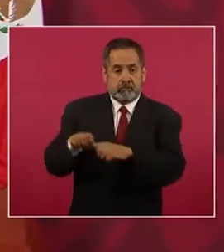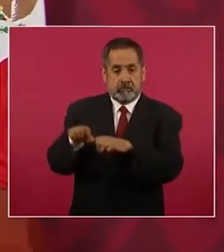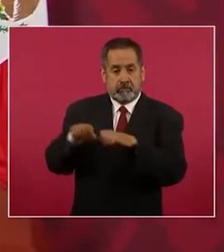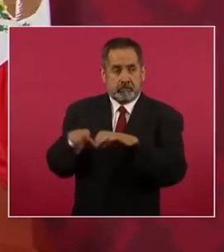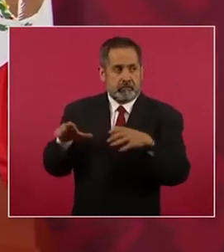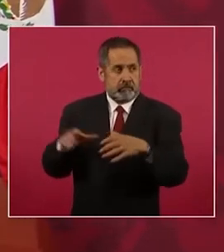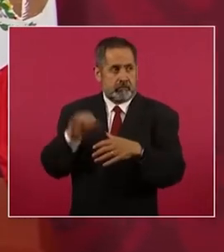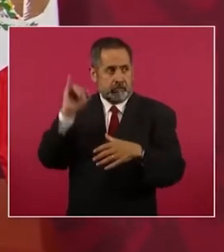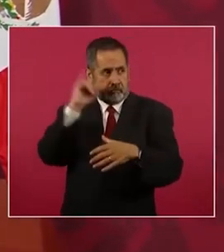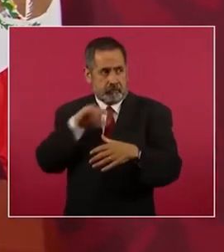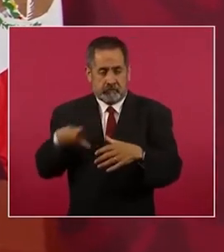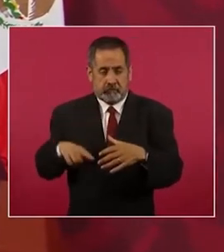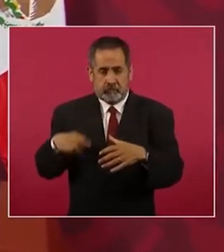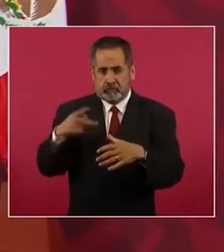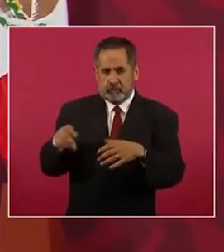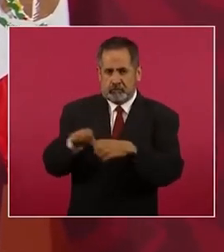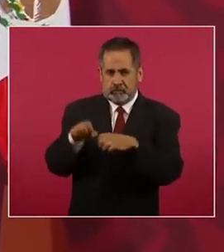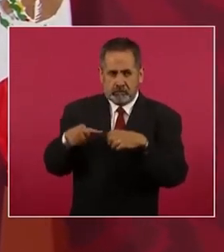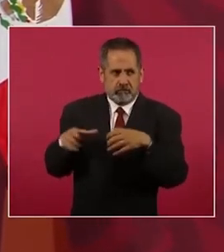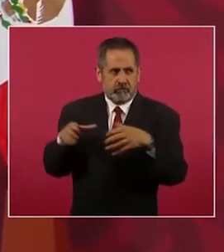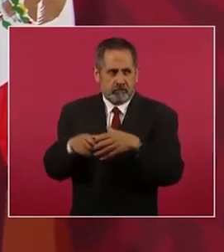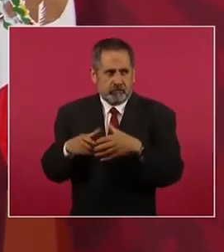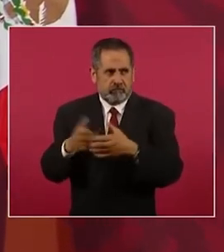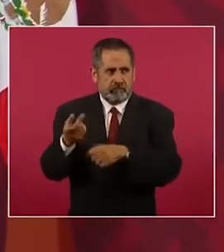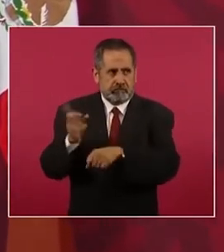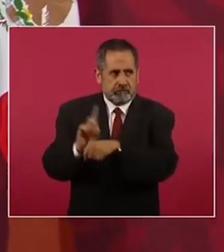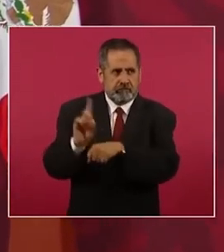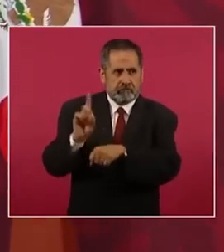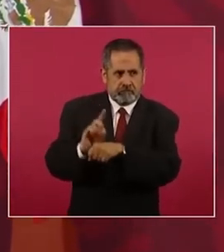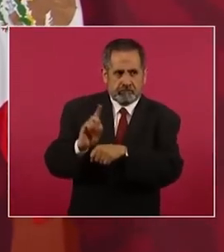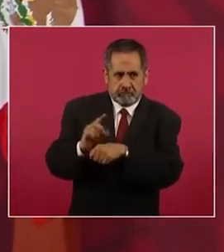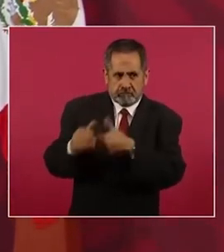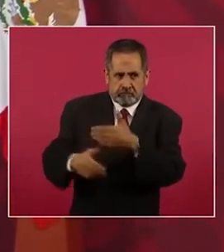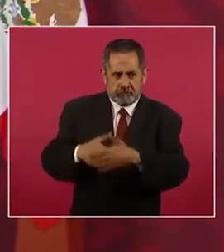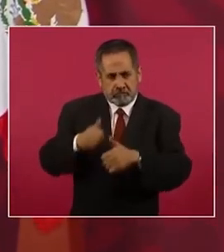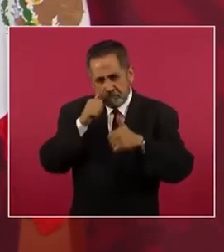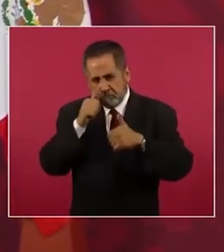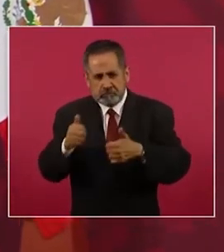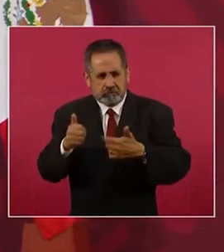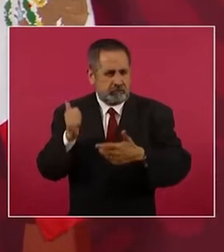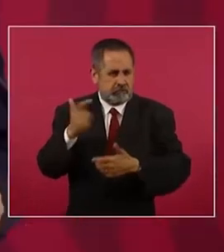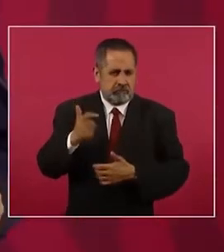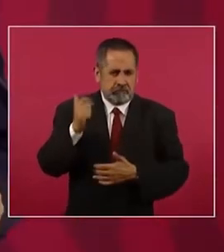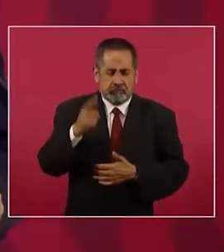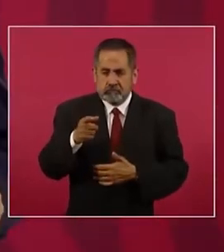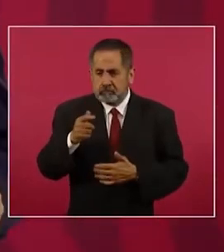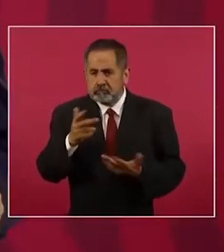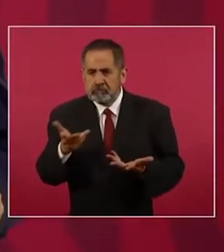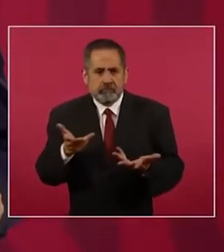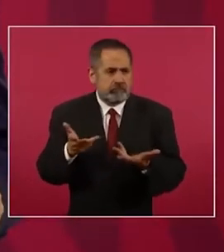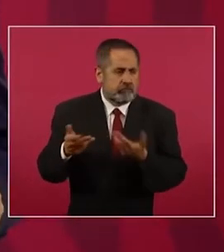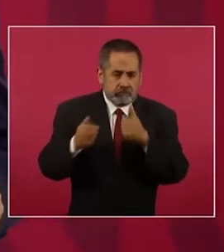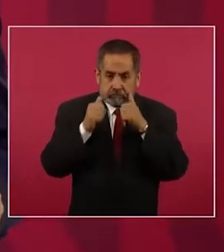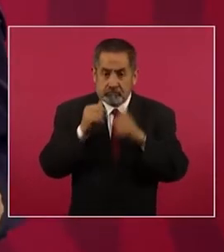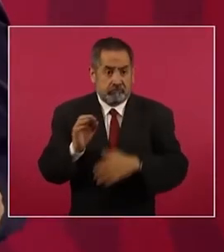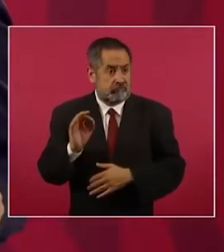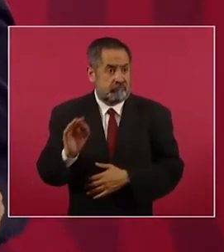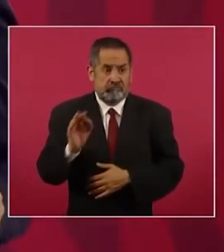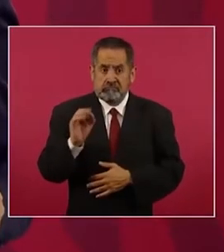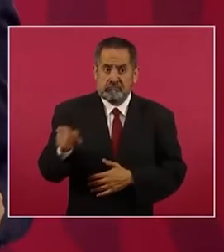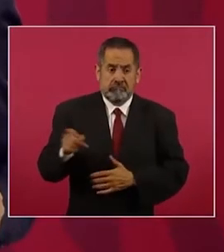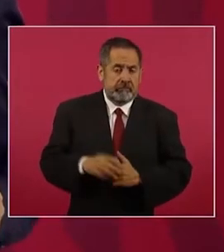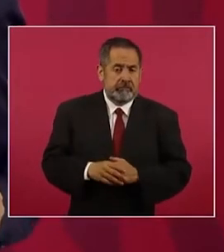jefa de gobierno está todos los días atendiendo el problema tienen ellos